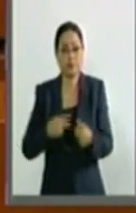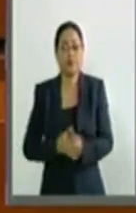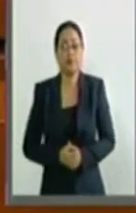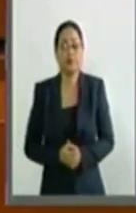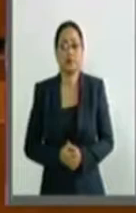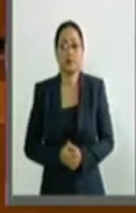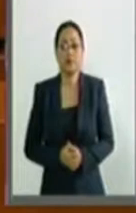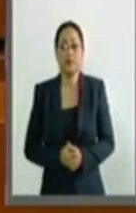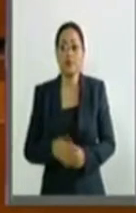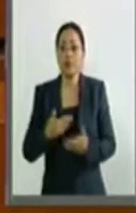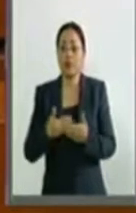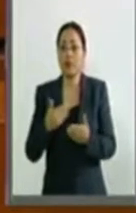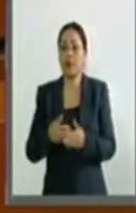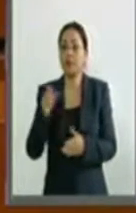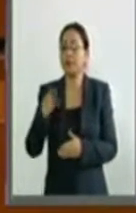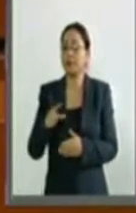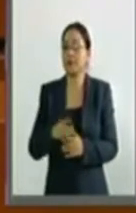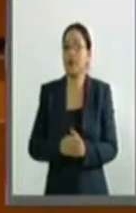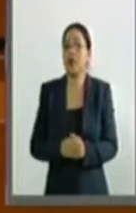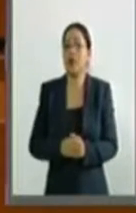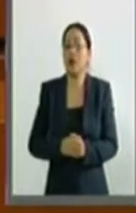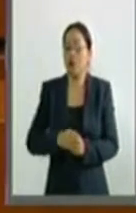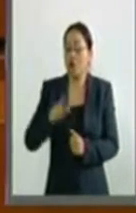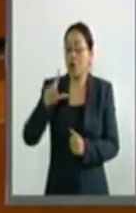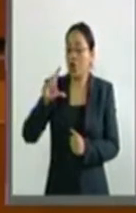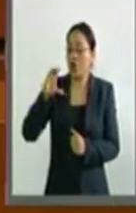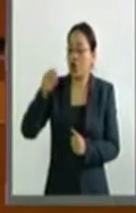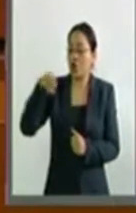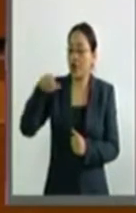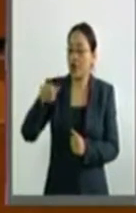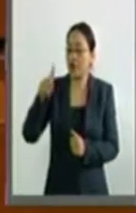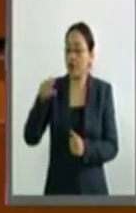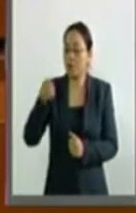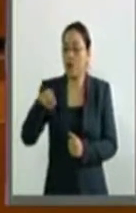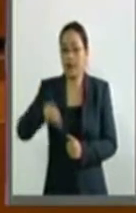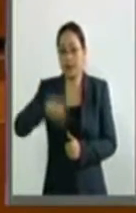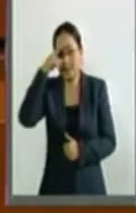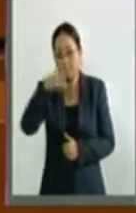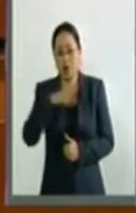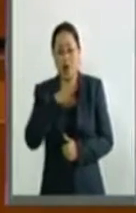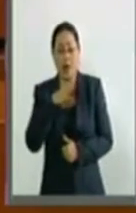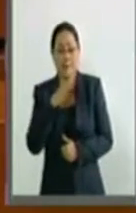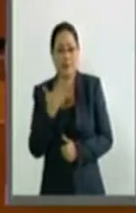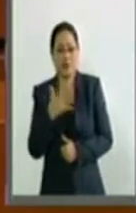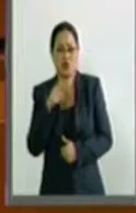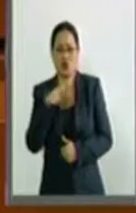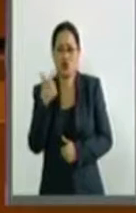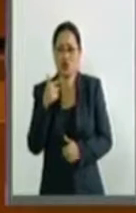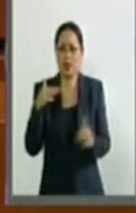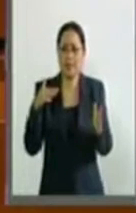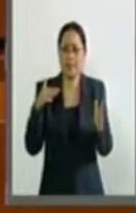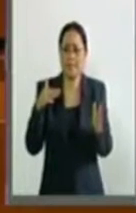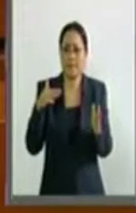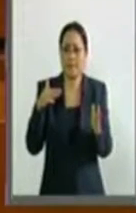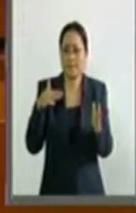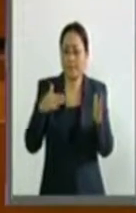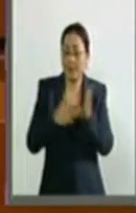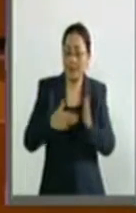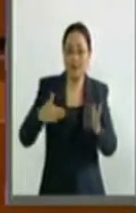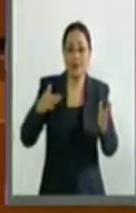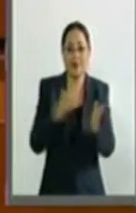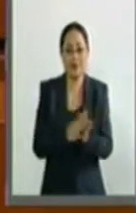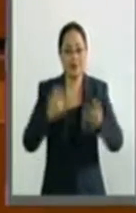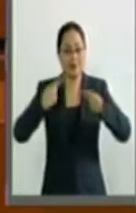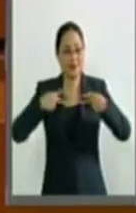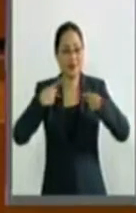Actualmente el Consejo Nacional de Población con APO en México vive en más de 12 millones de